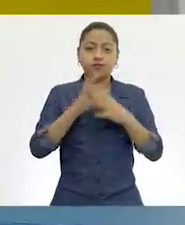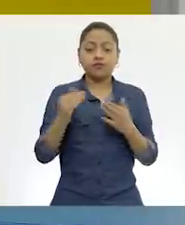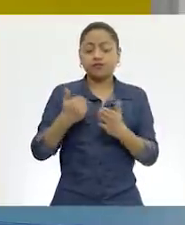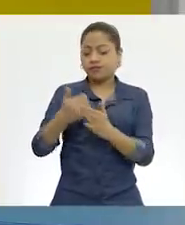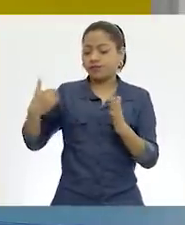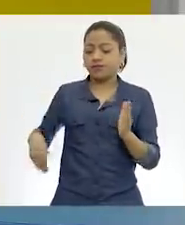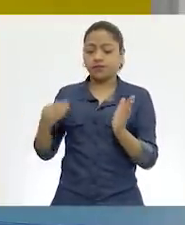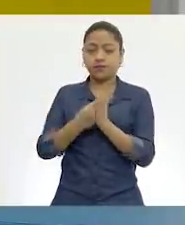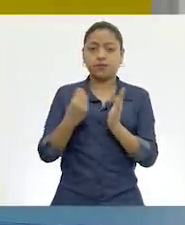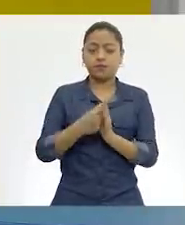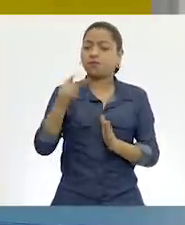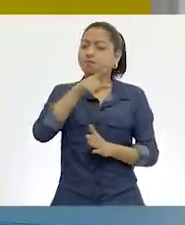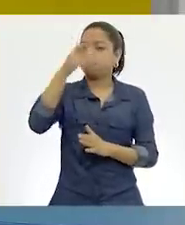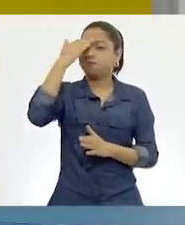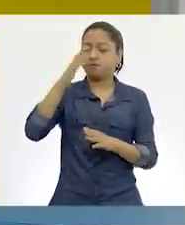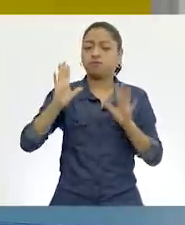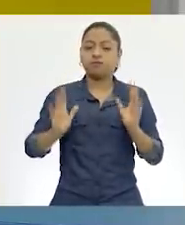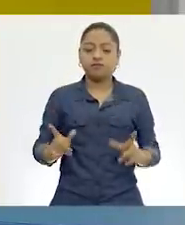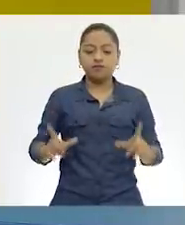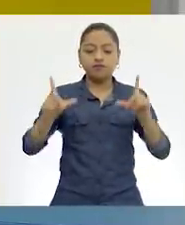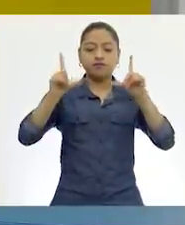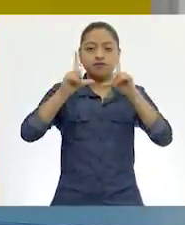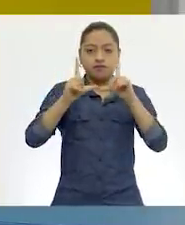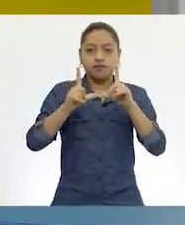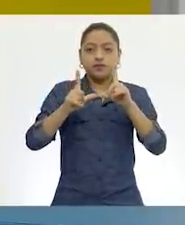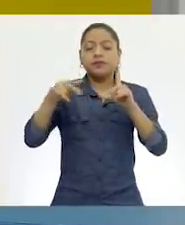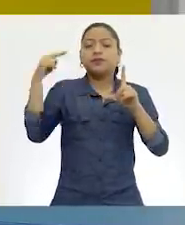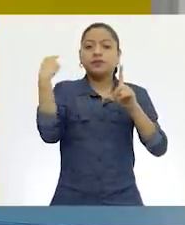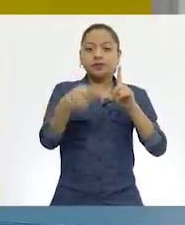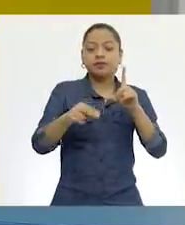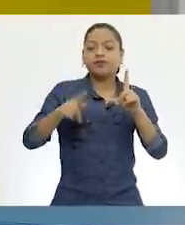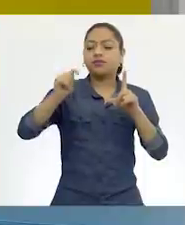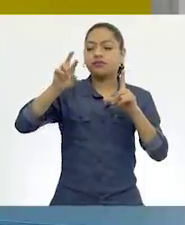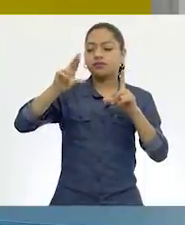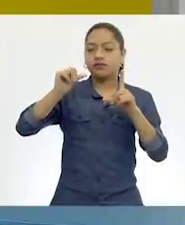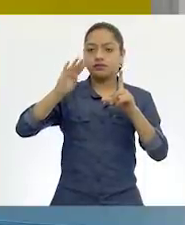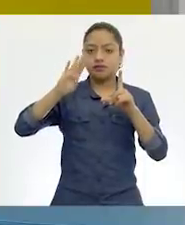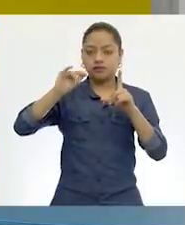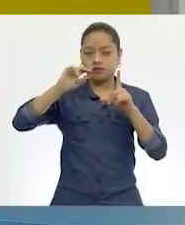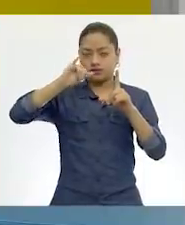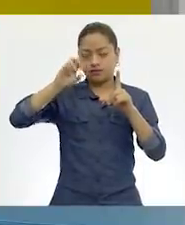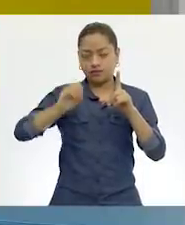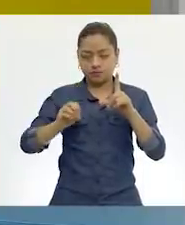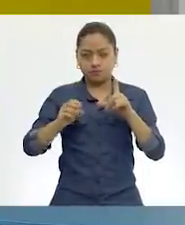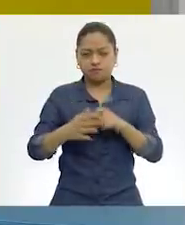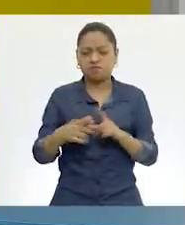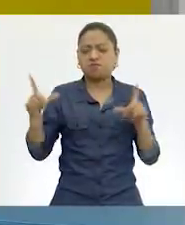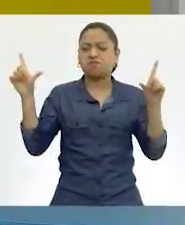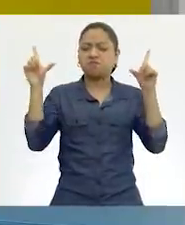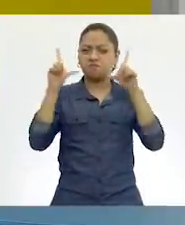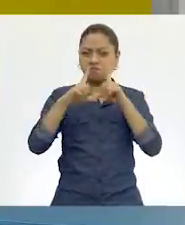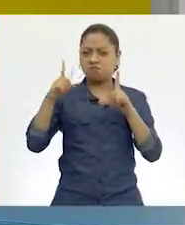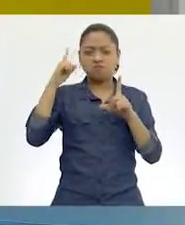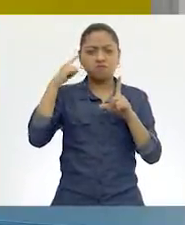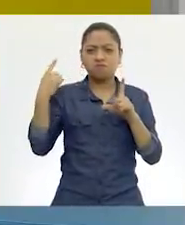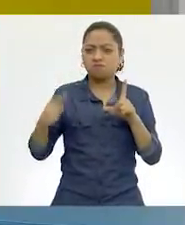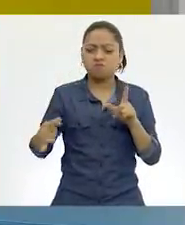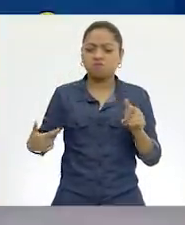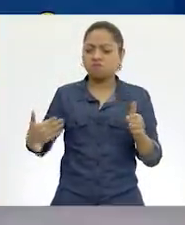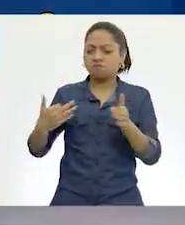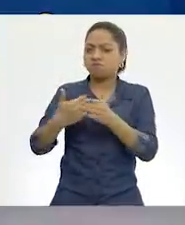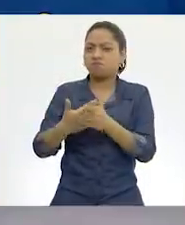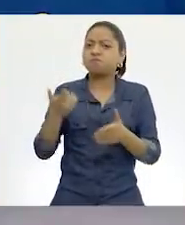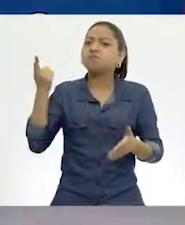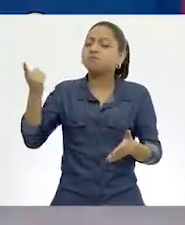estuvimos hablando de las fichas de trabajo. María, ¿qué utilidad tú has notado que tienen las fichas de trabajo a lo largo de nuestra